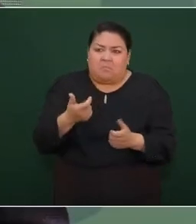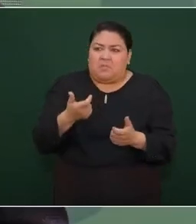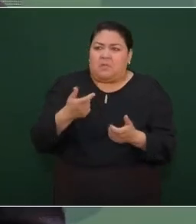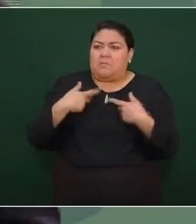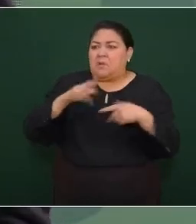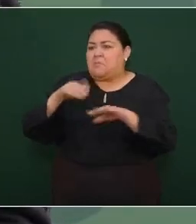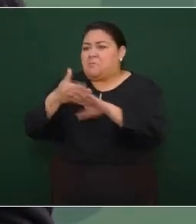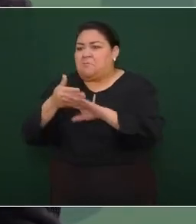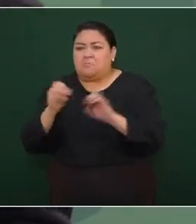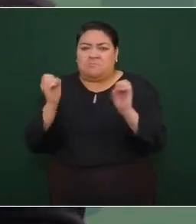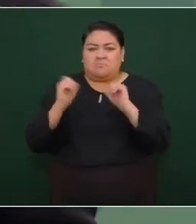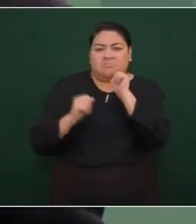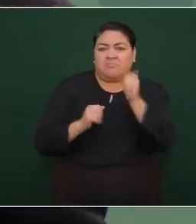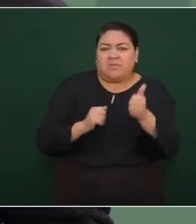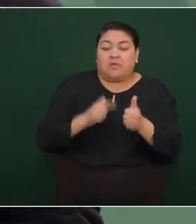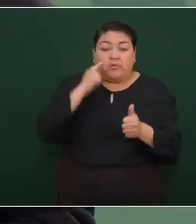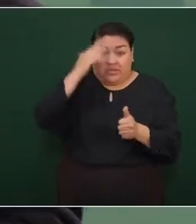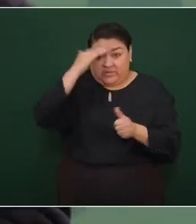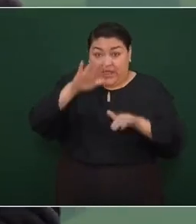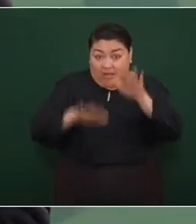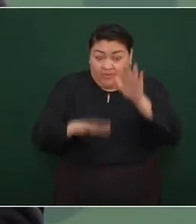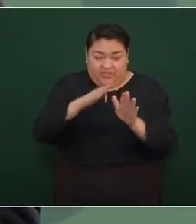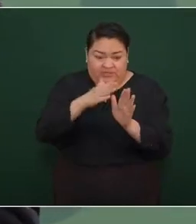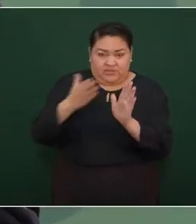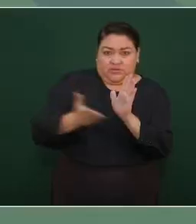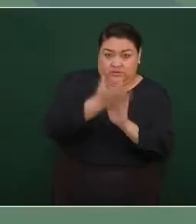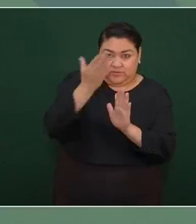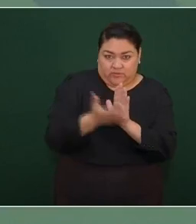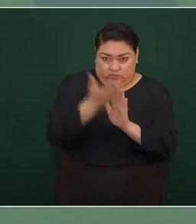porque cuando uno construye una obra